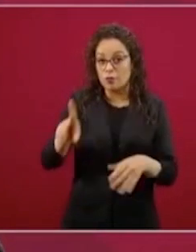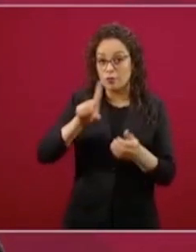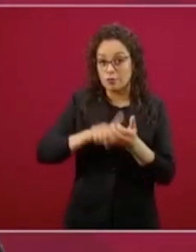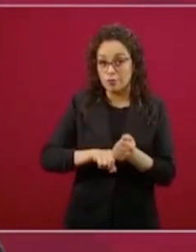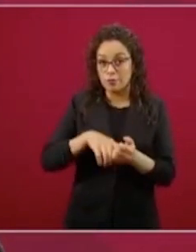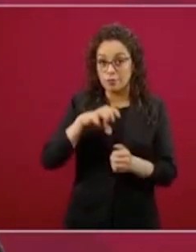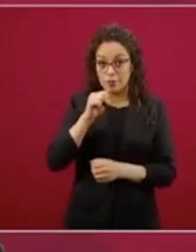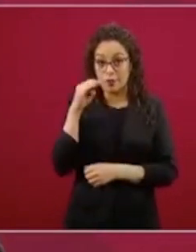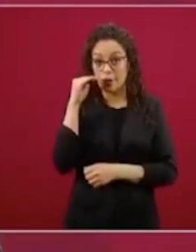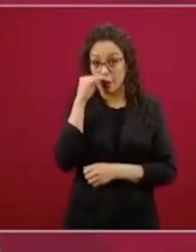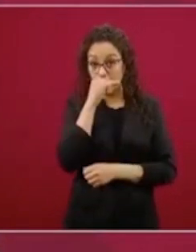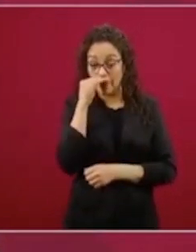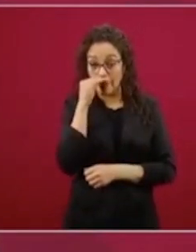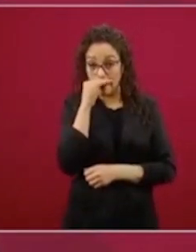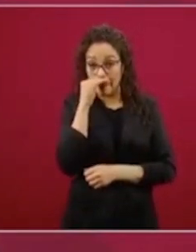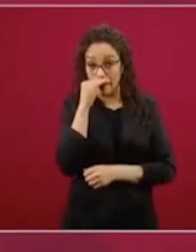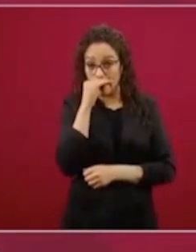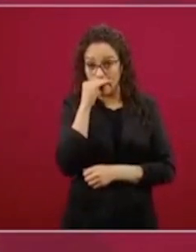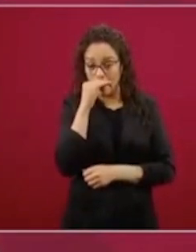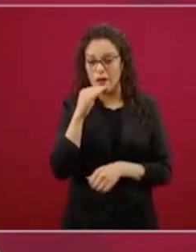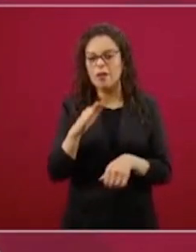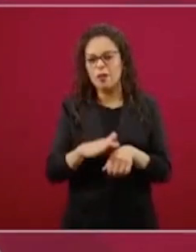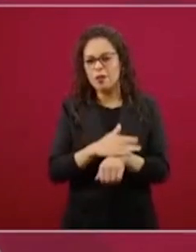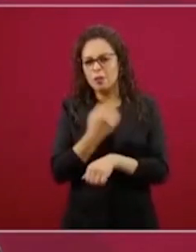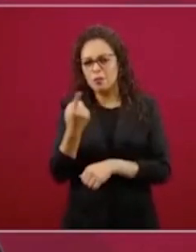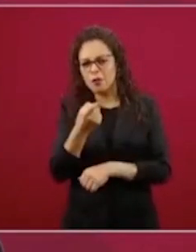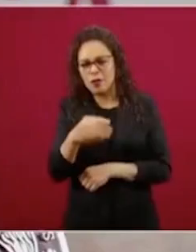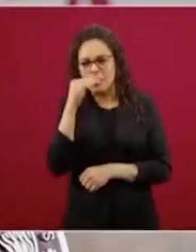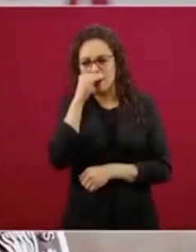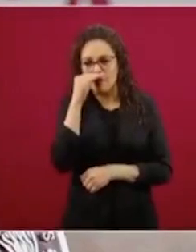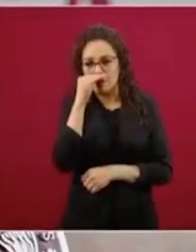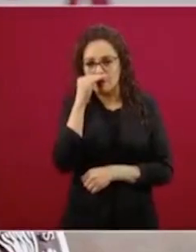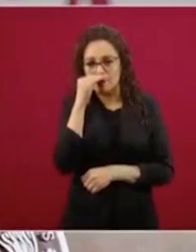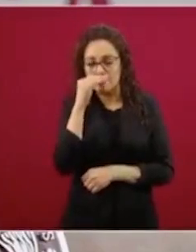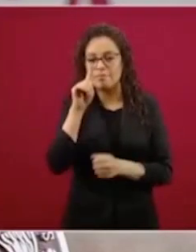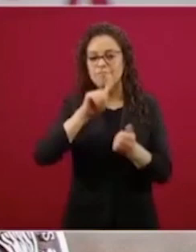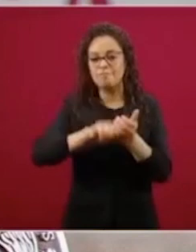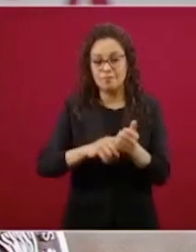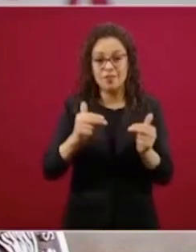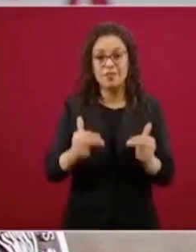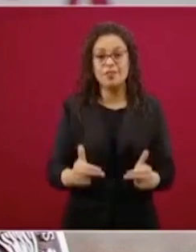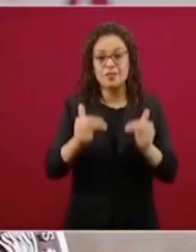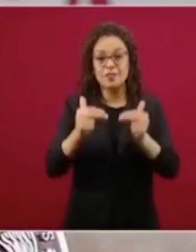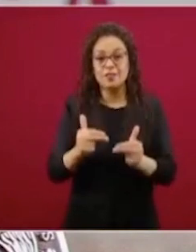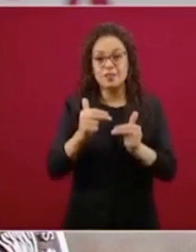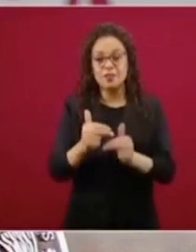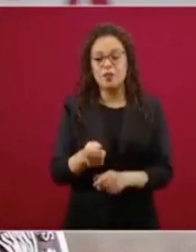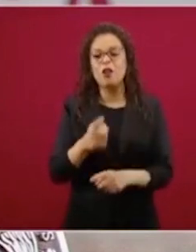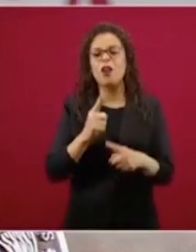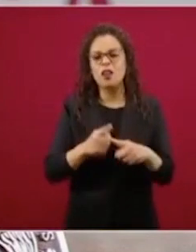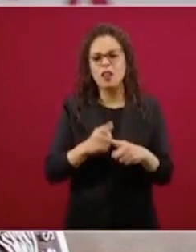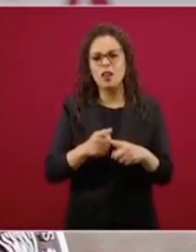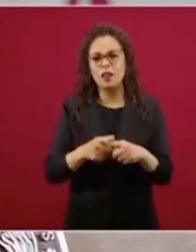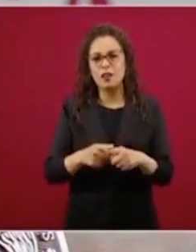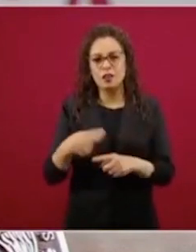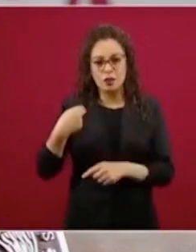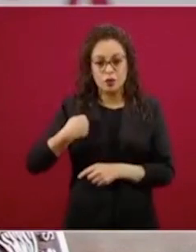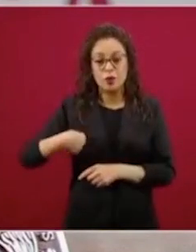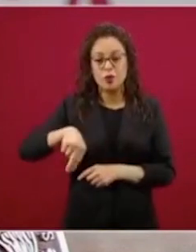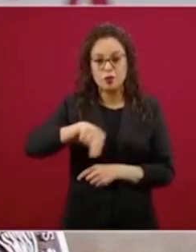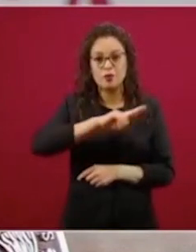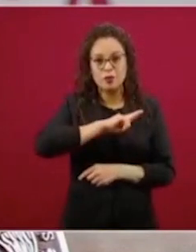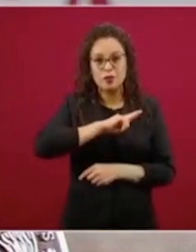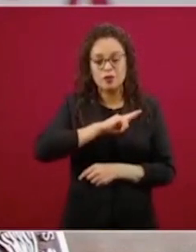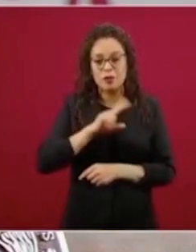somos nosotros, nuestros datos. El negocio en estos tiempos